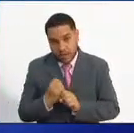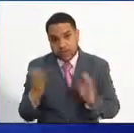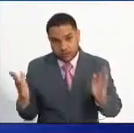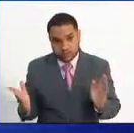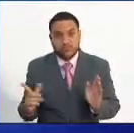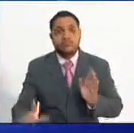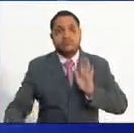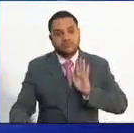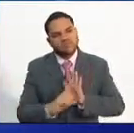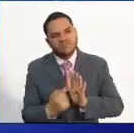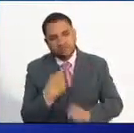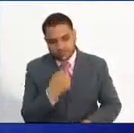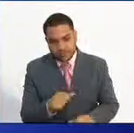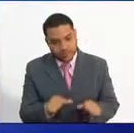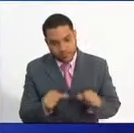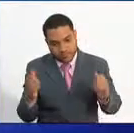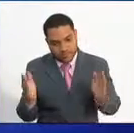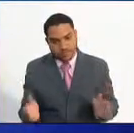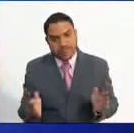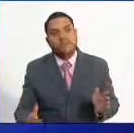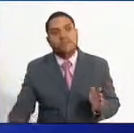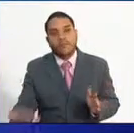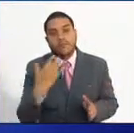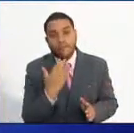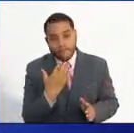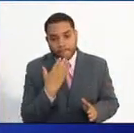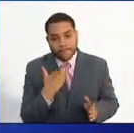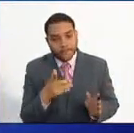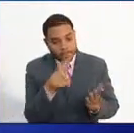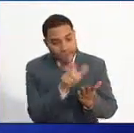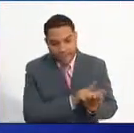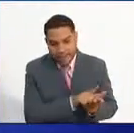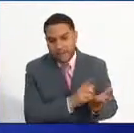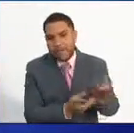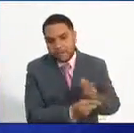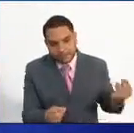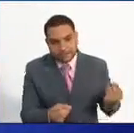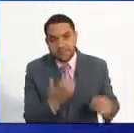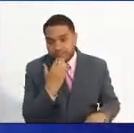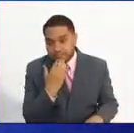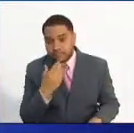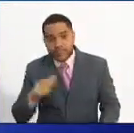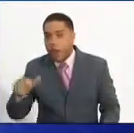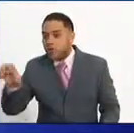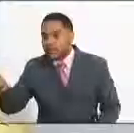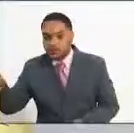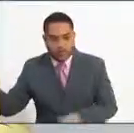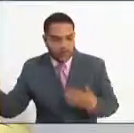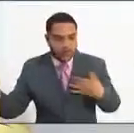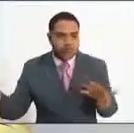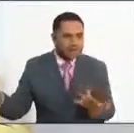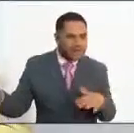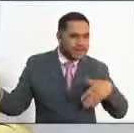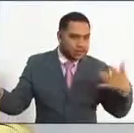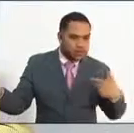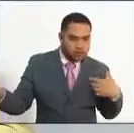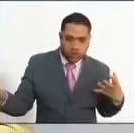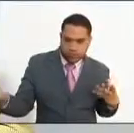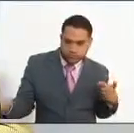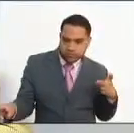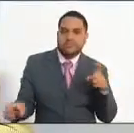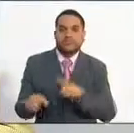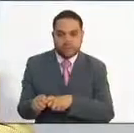Inmediatamente se cumpla ese periodo, pues la lista expira y ya tendría que entrar a un nuevo concurso de méritos. Más adelante